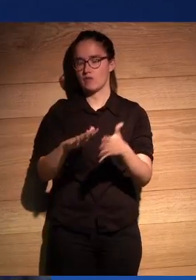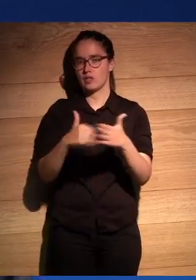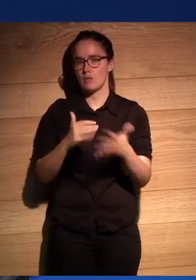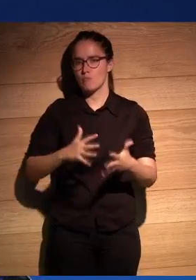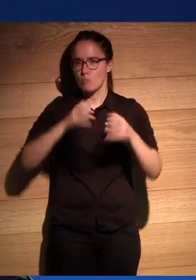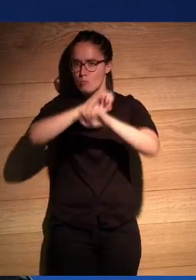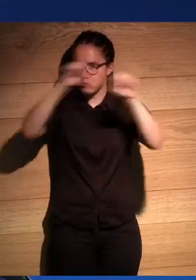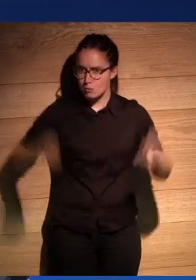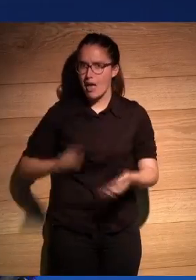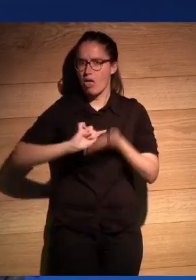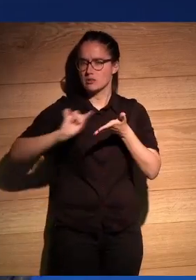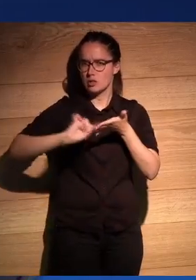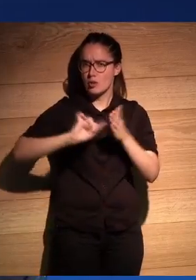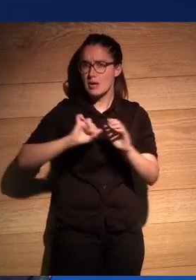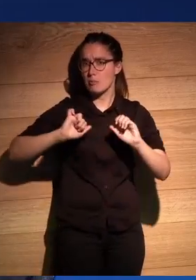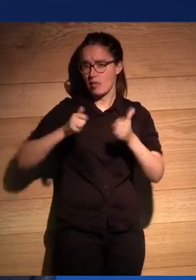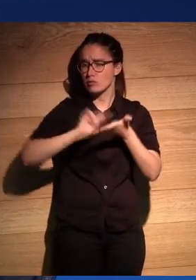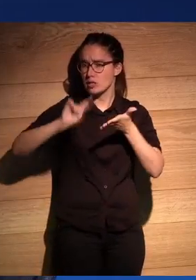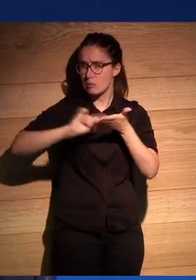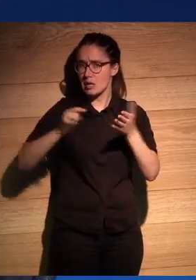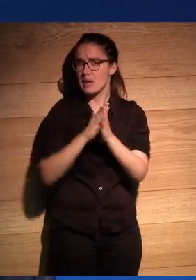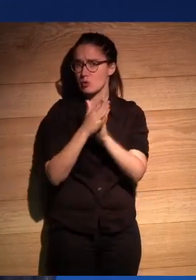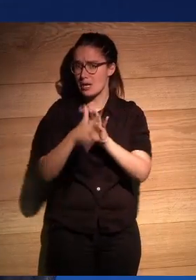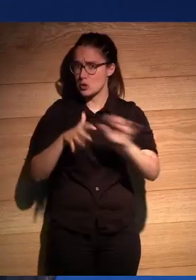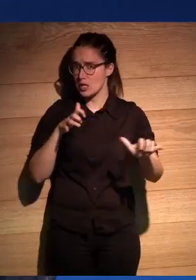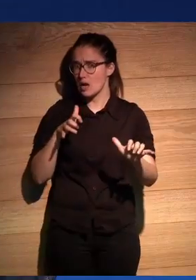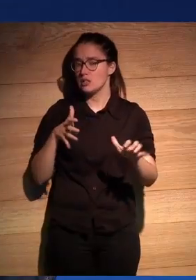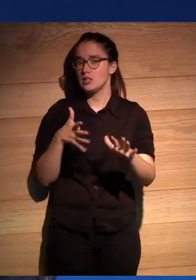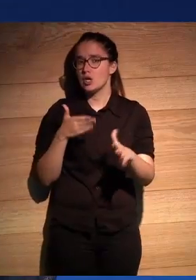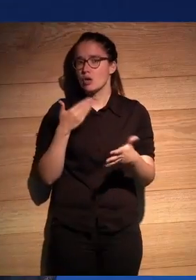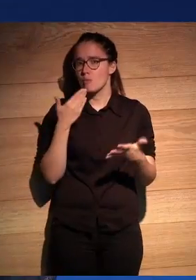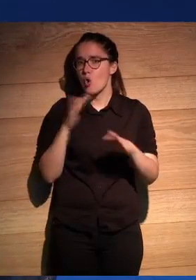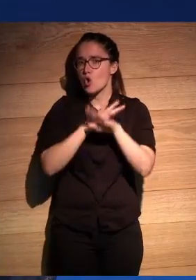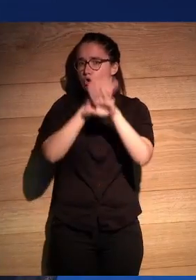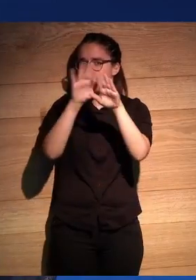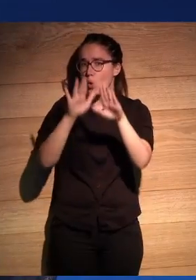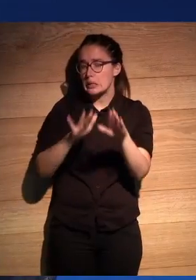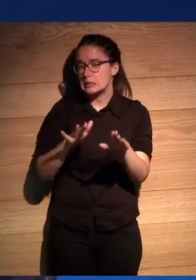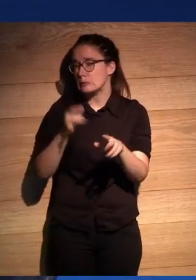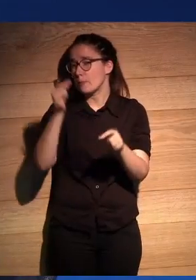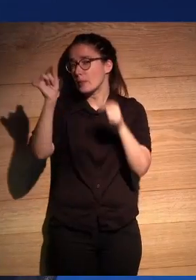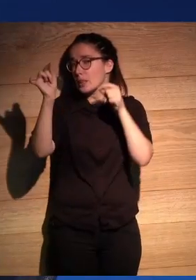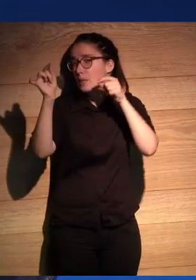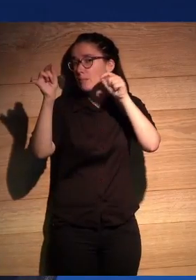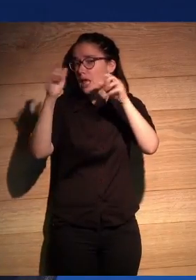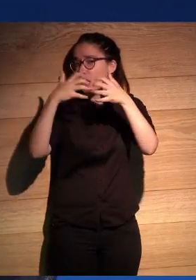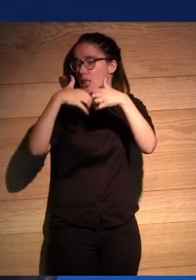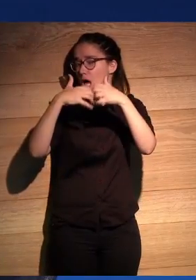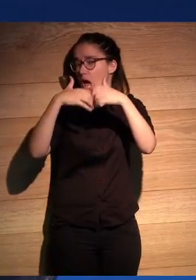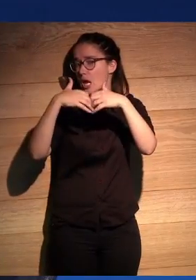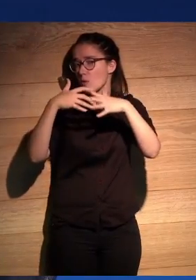convertido en escritor y había escrito el grueso de su obra no eran más que los últimos chispazos de su cerebro